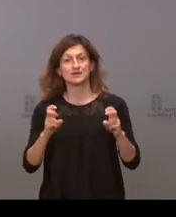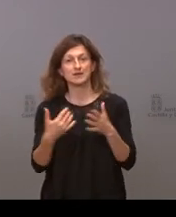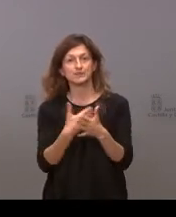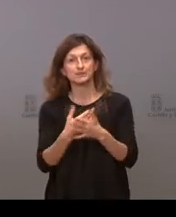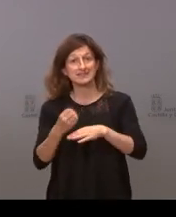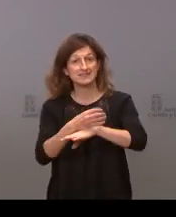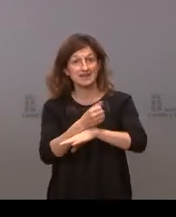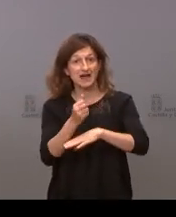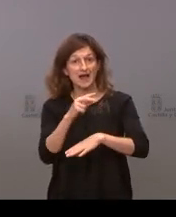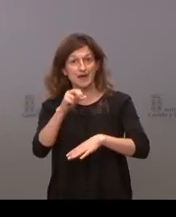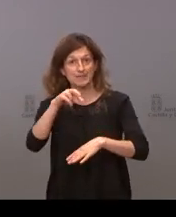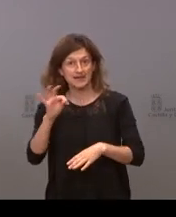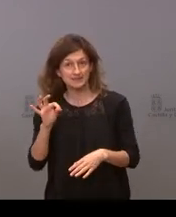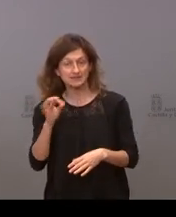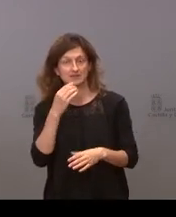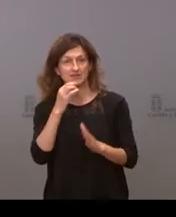la bonificación sería